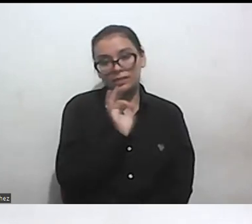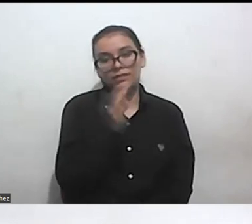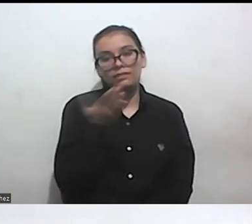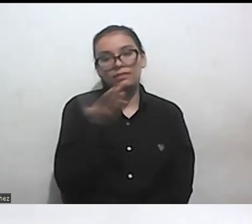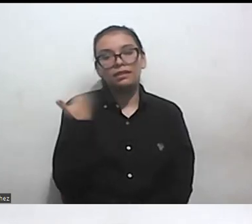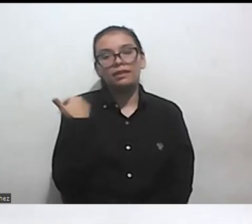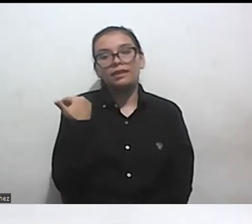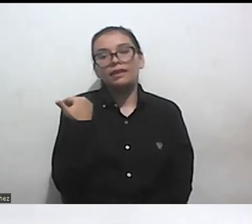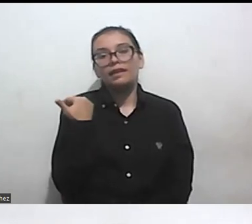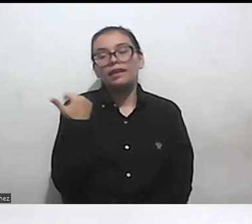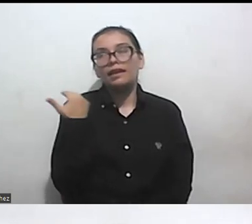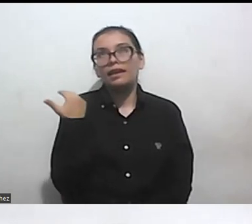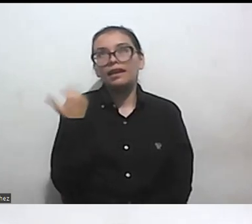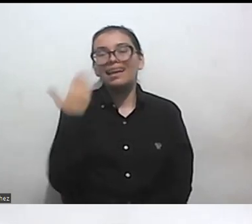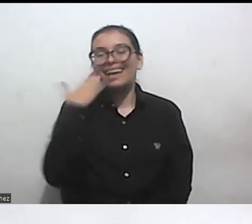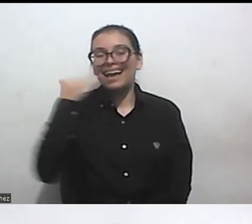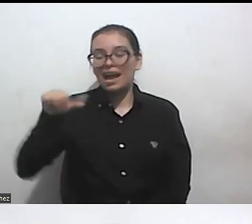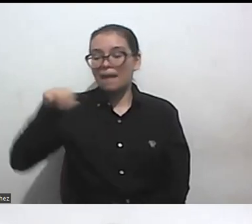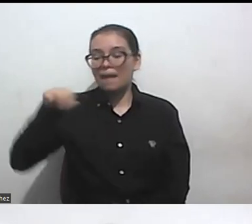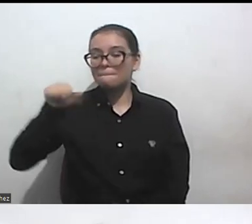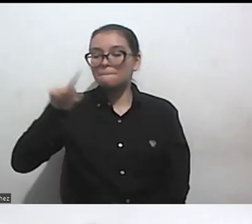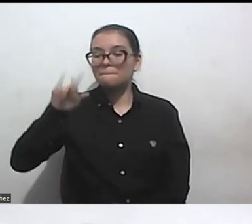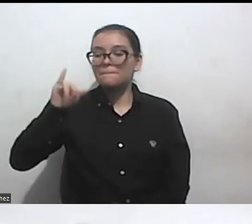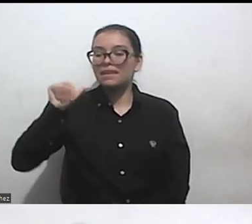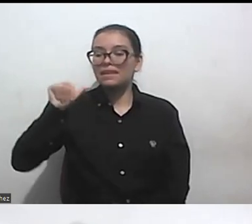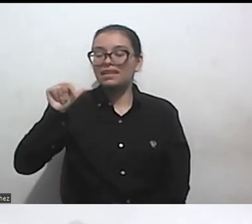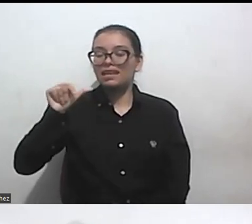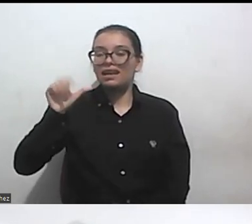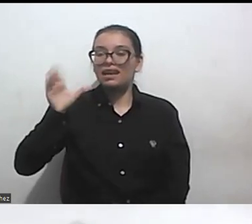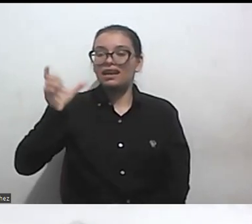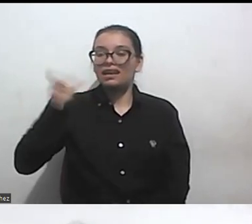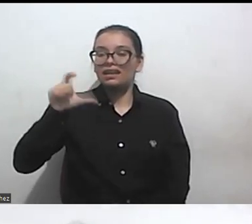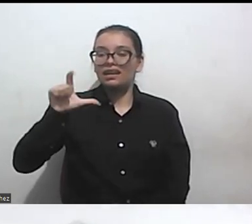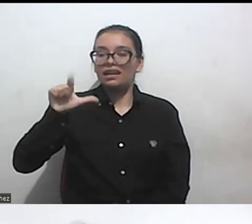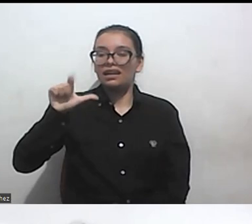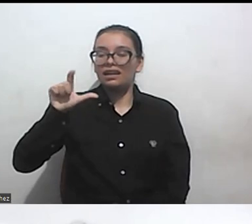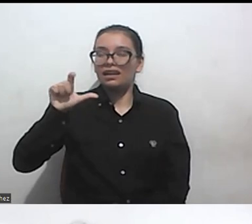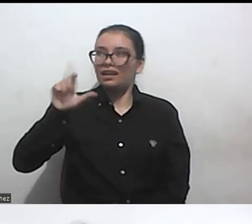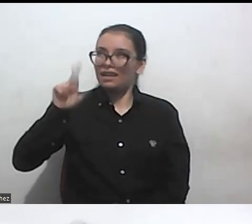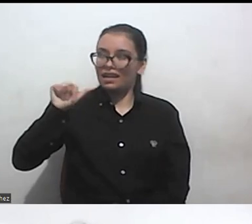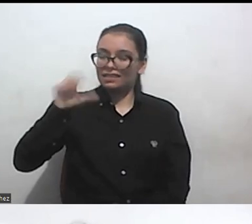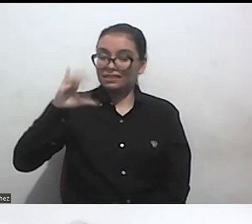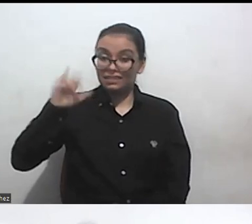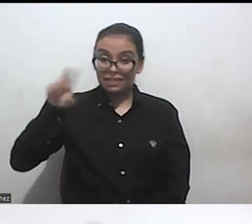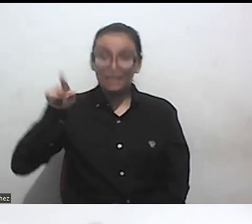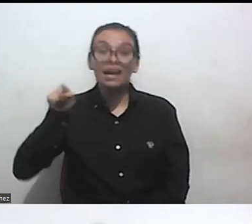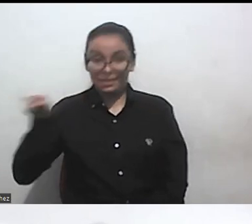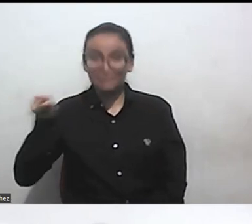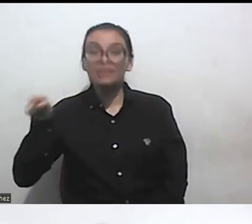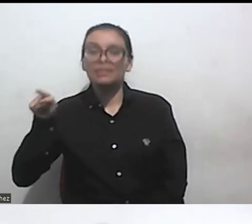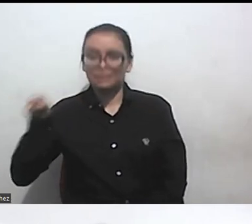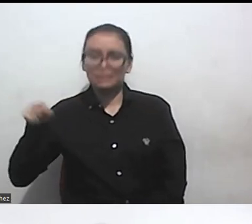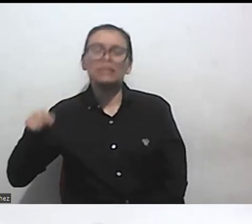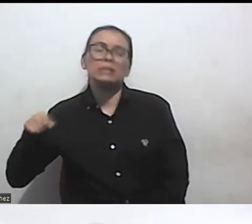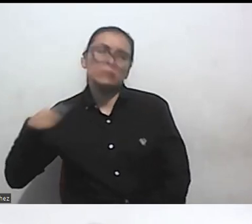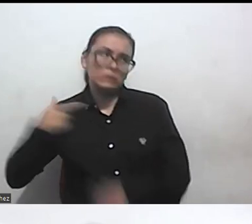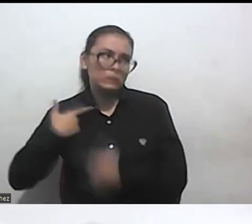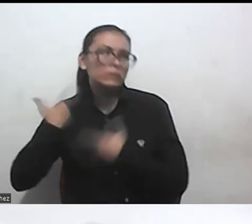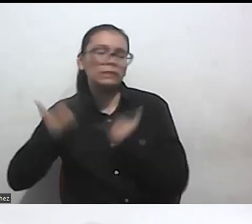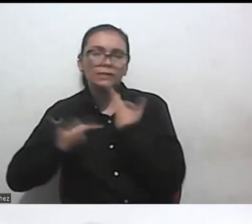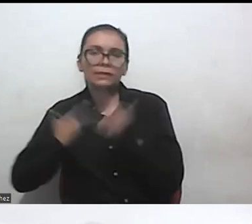región ha sido también María Graciela Iglesias y y sí efectivamente como con visiones muy centralistas de capitales